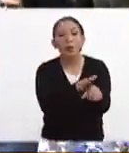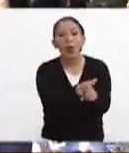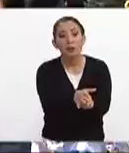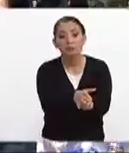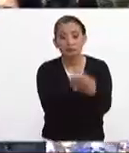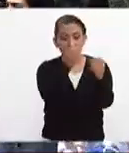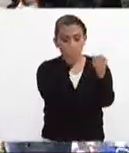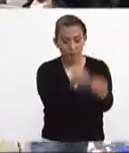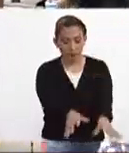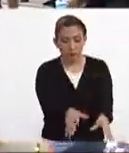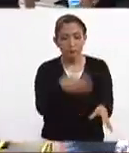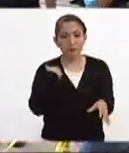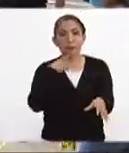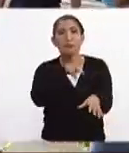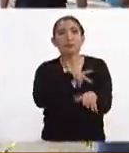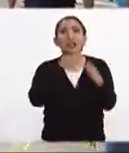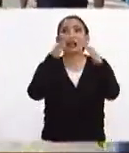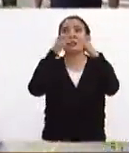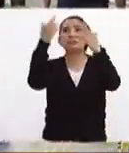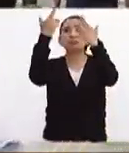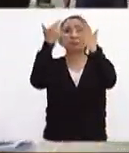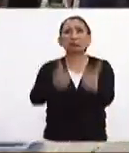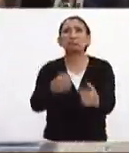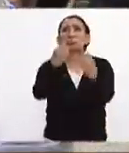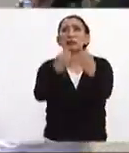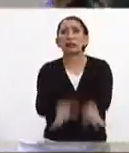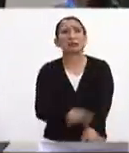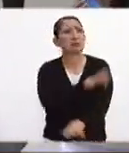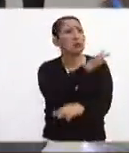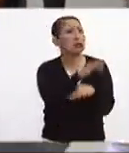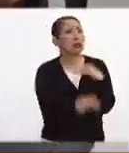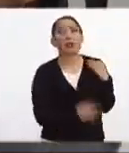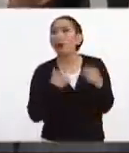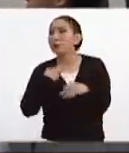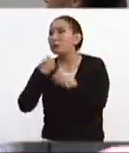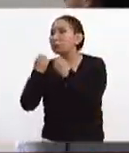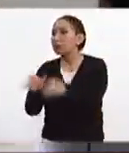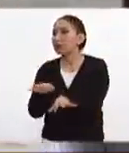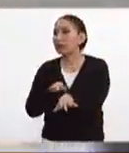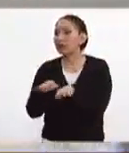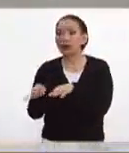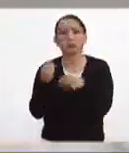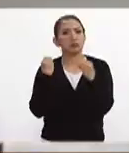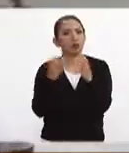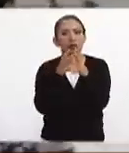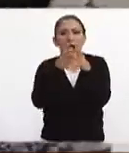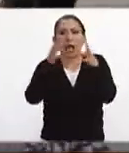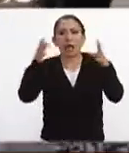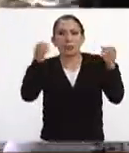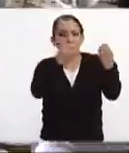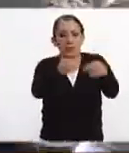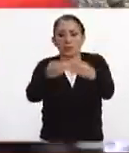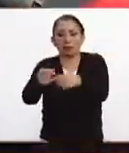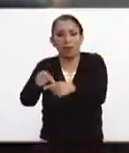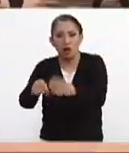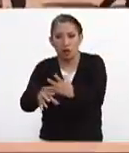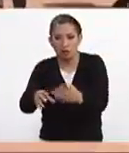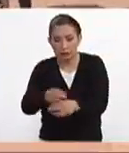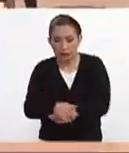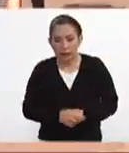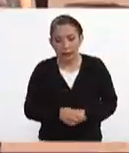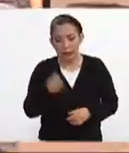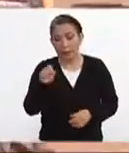la pérdida de mi patrimonio la pérdida es es pues demasiado amplia no y